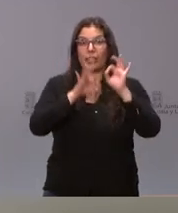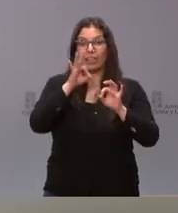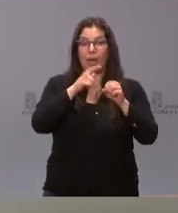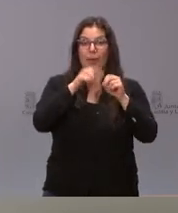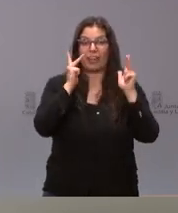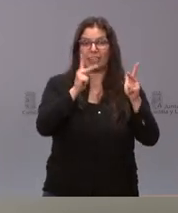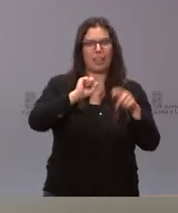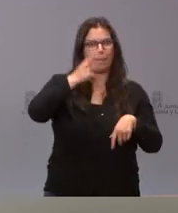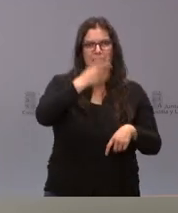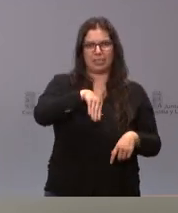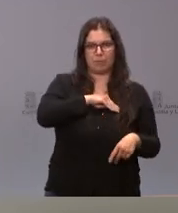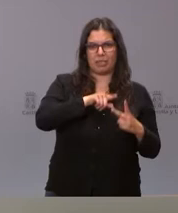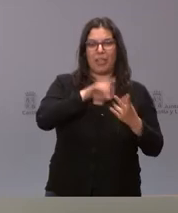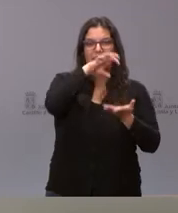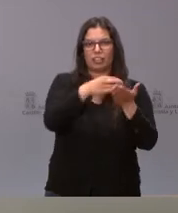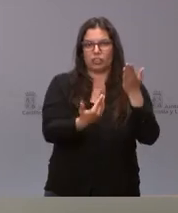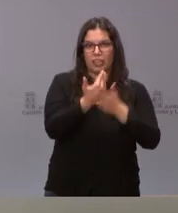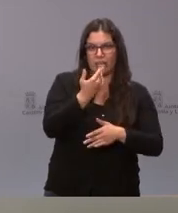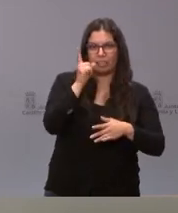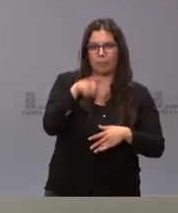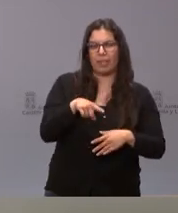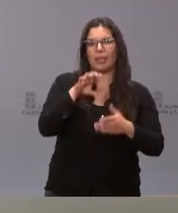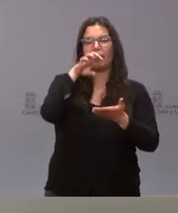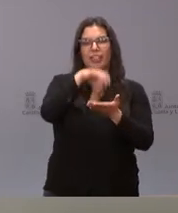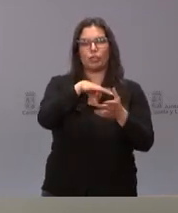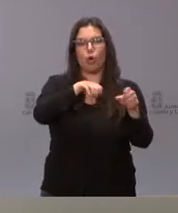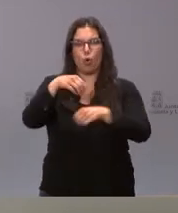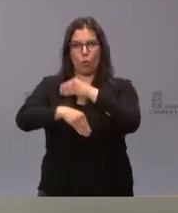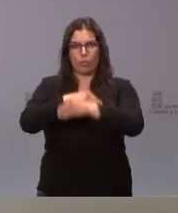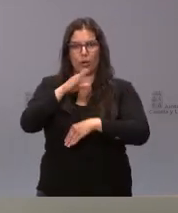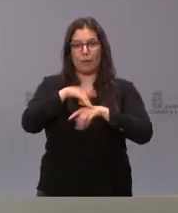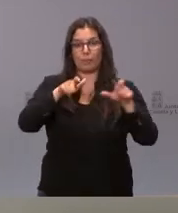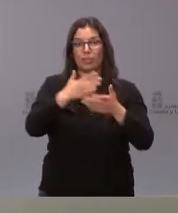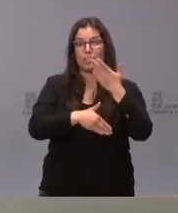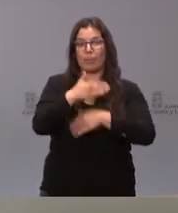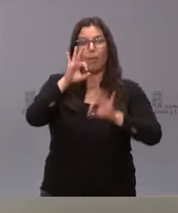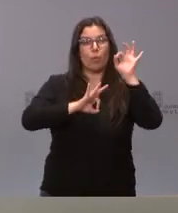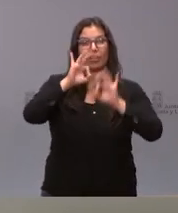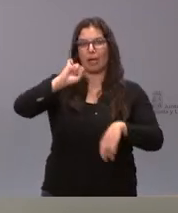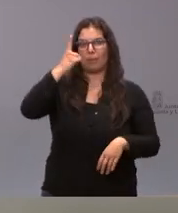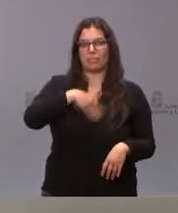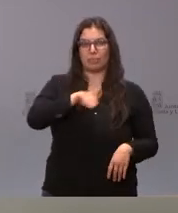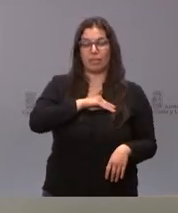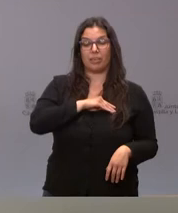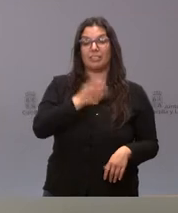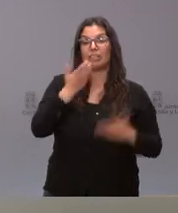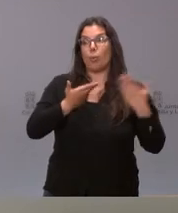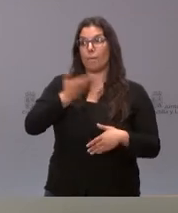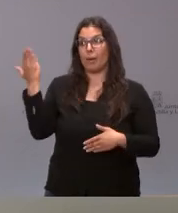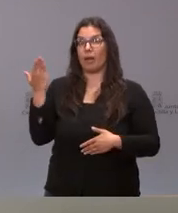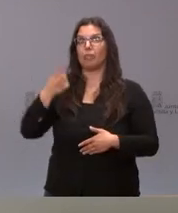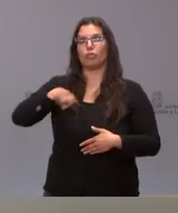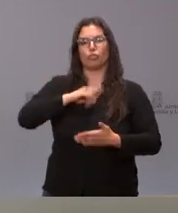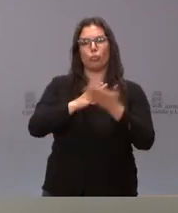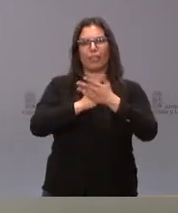residenciales en centros de día y ocupacionales para personas con discapacidad y somos la segunda comunidad autónoma por ejemplo